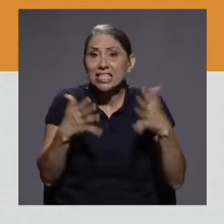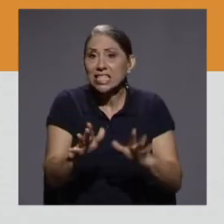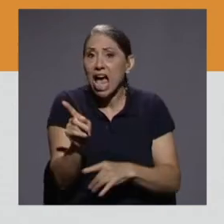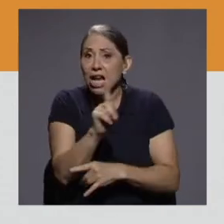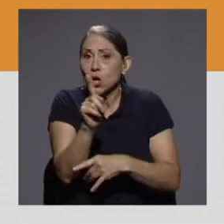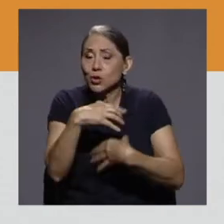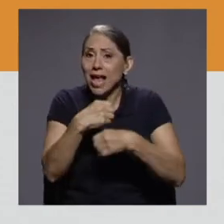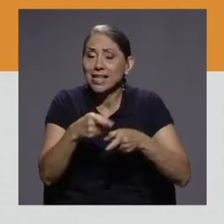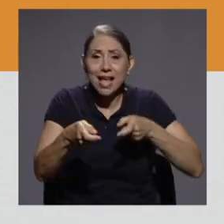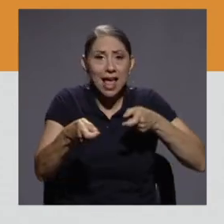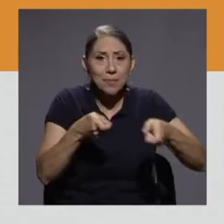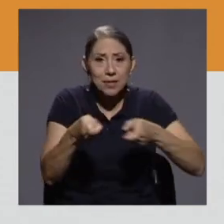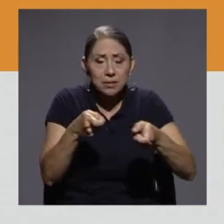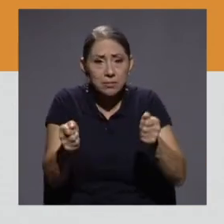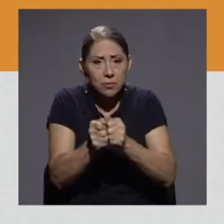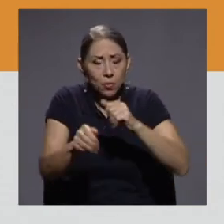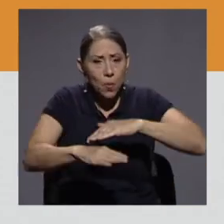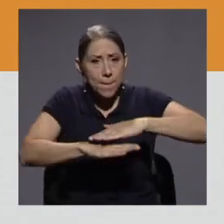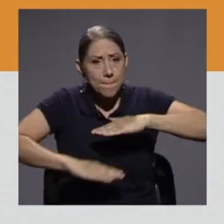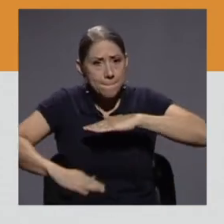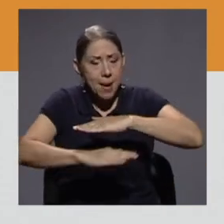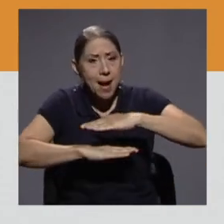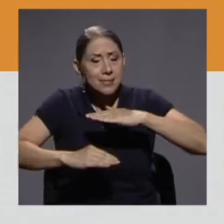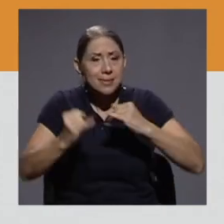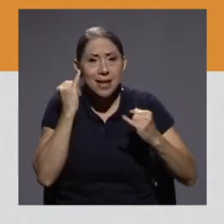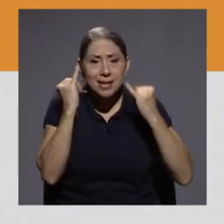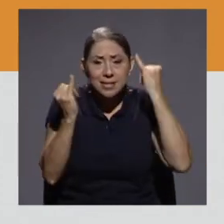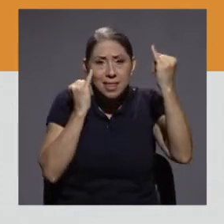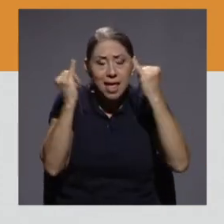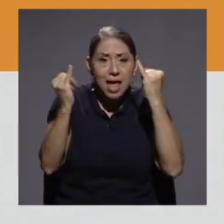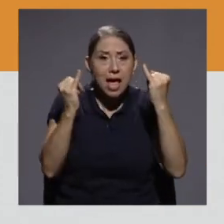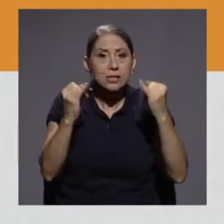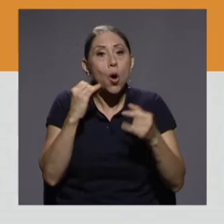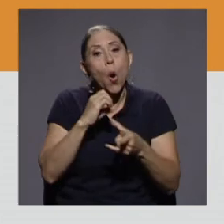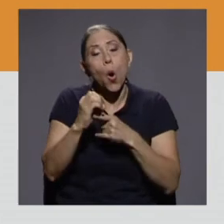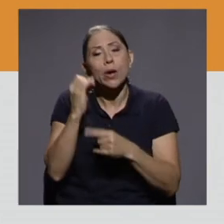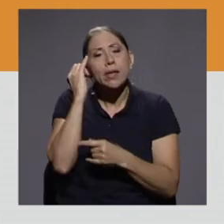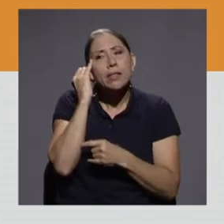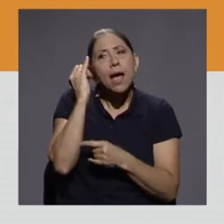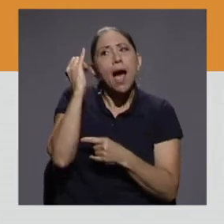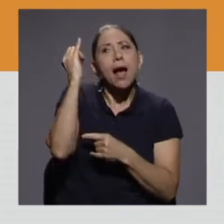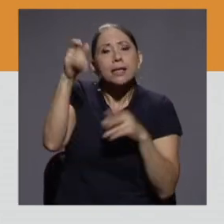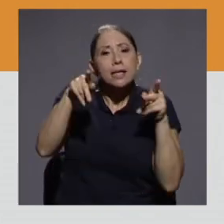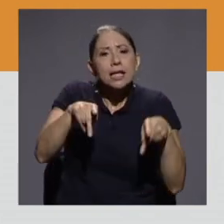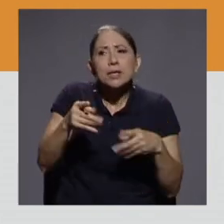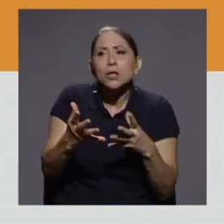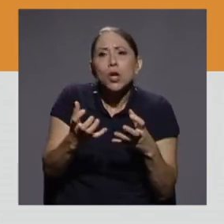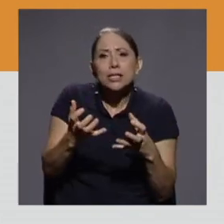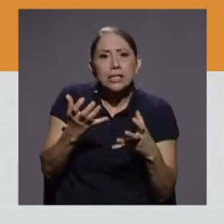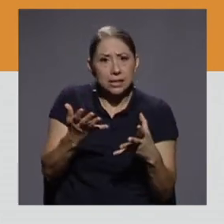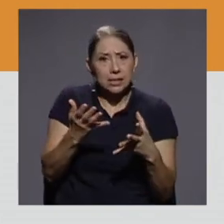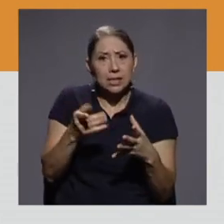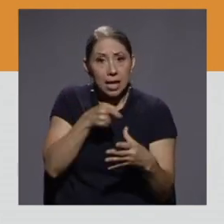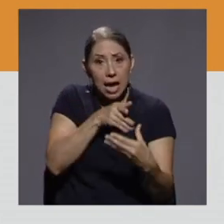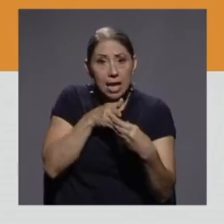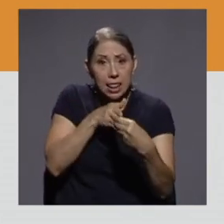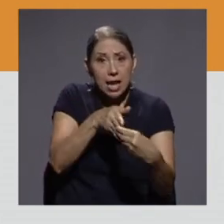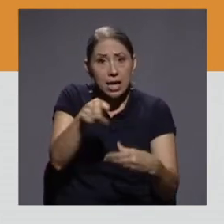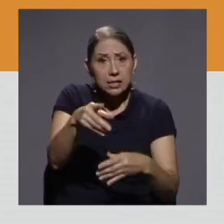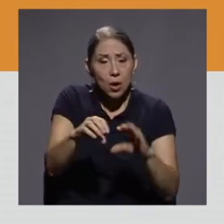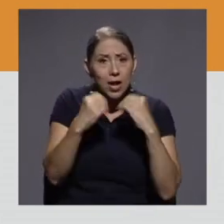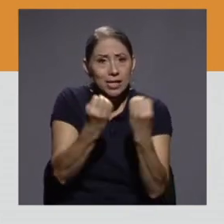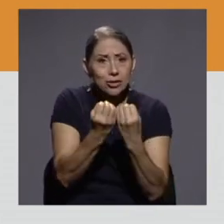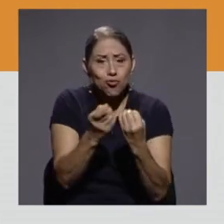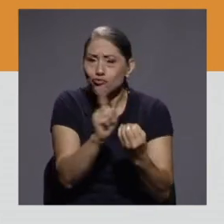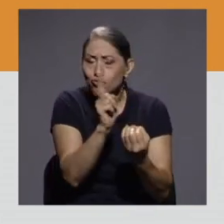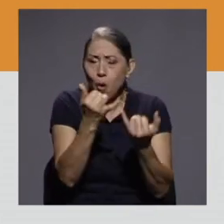administración con base en las ideas o los ideales que tienen las personas que lideran las organizaciones. Sino que más